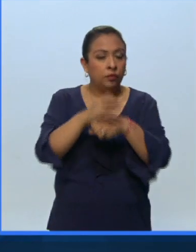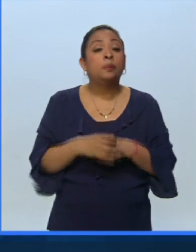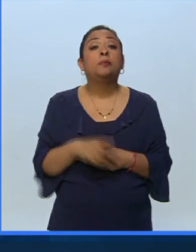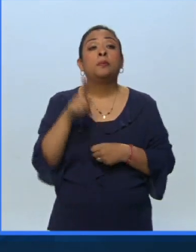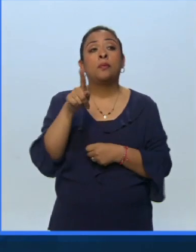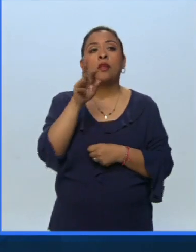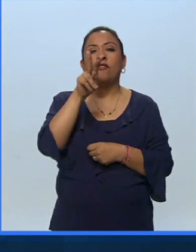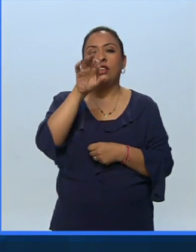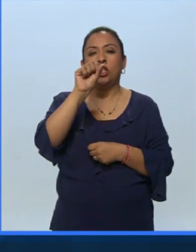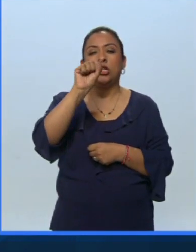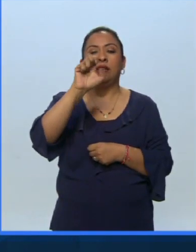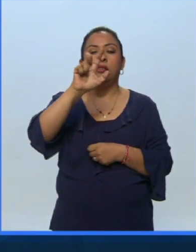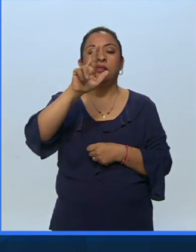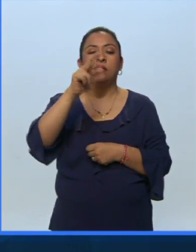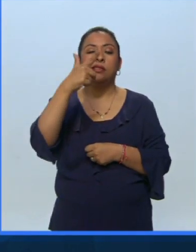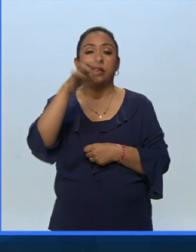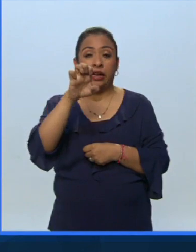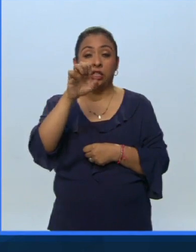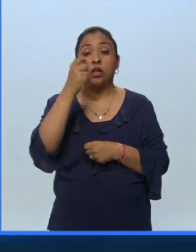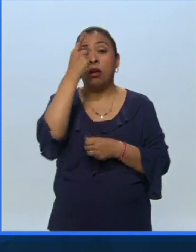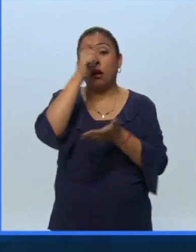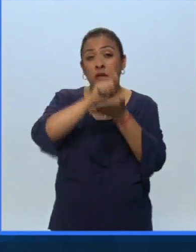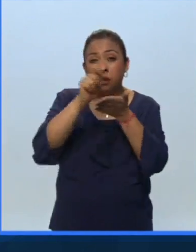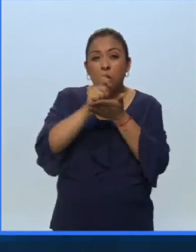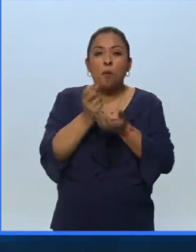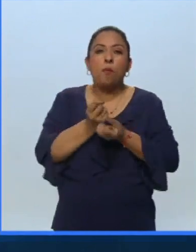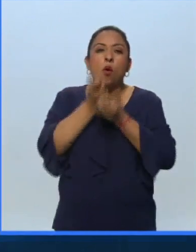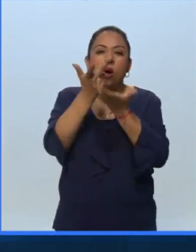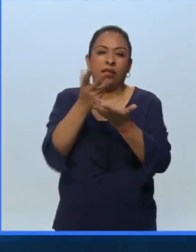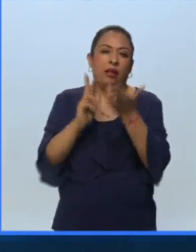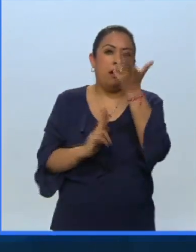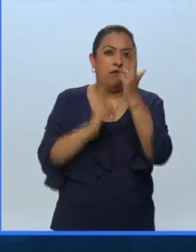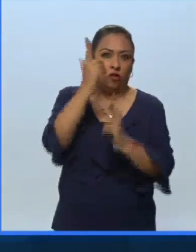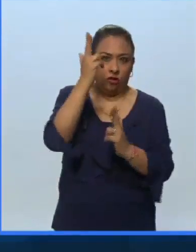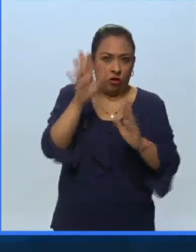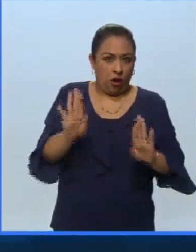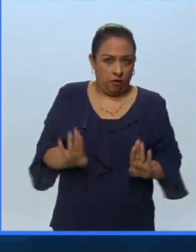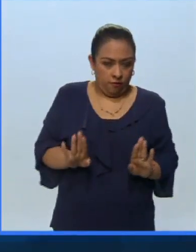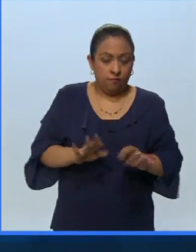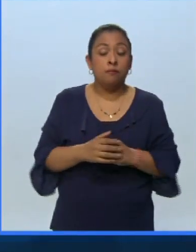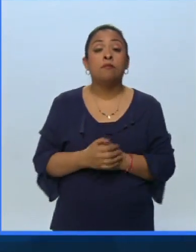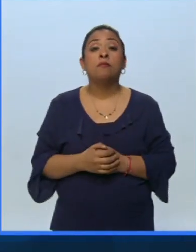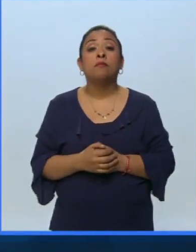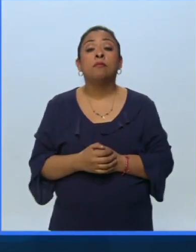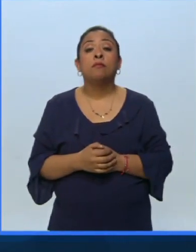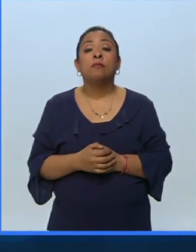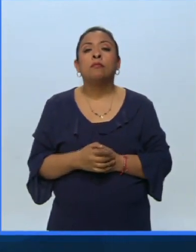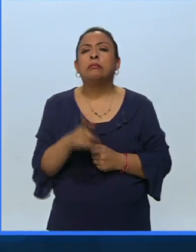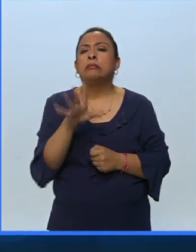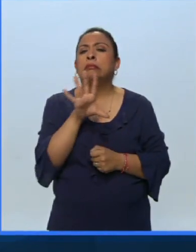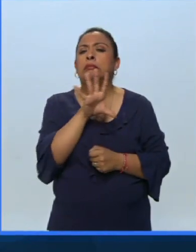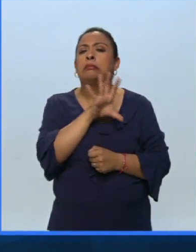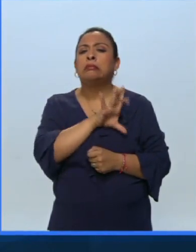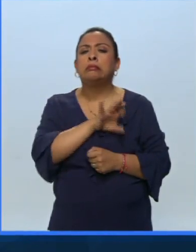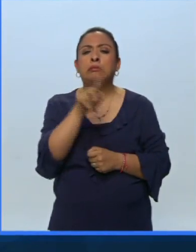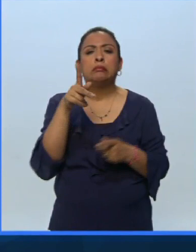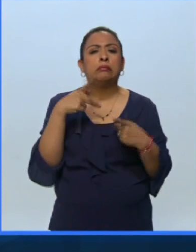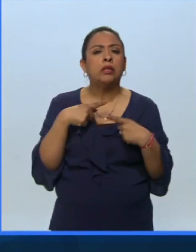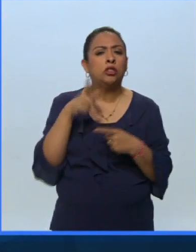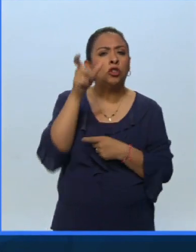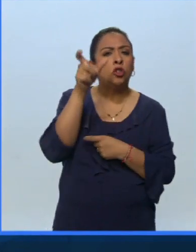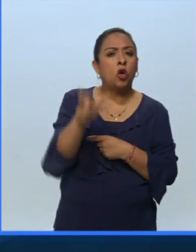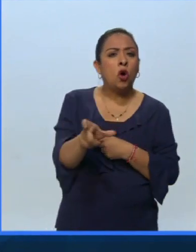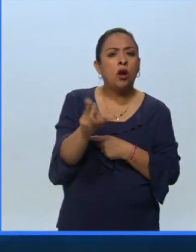Víctor Serge escritor, poeta y revolucionario apasiona el personaje y el